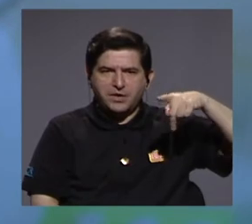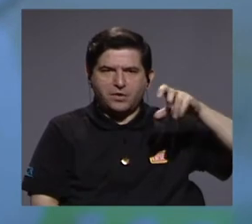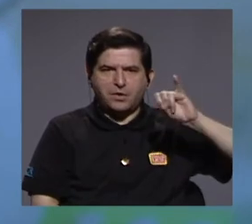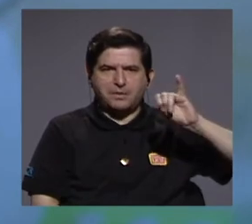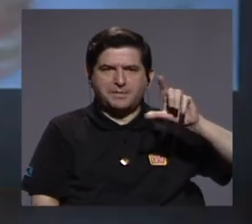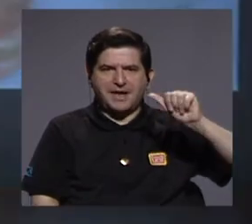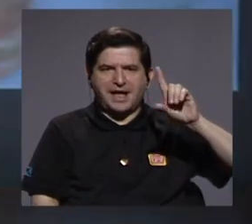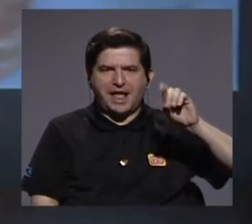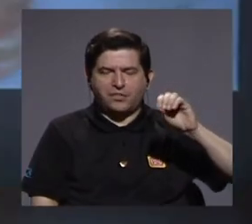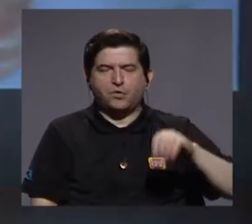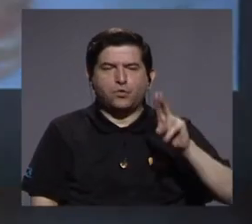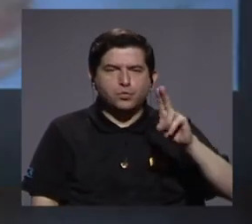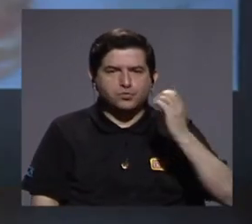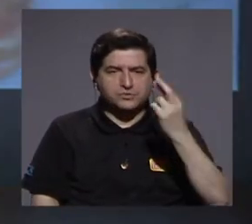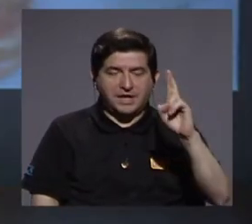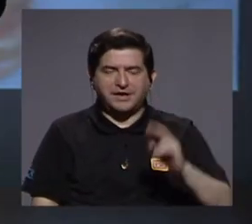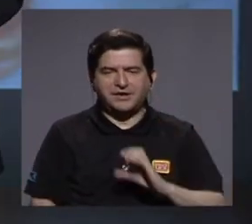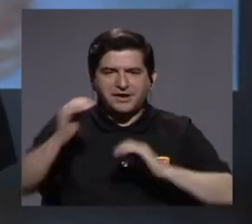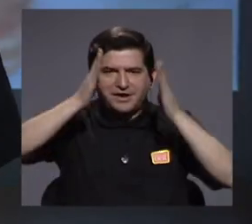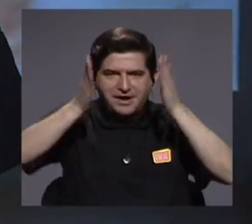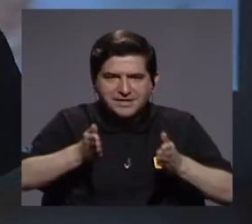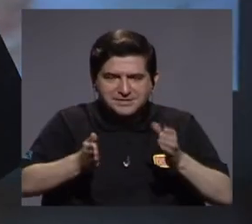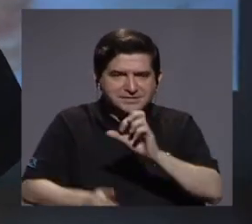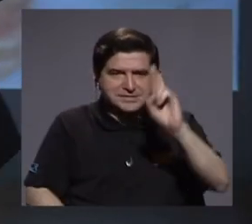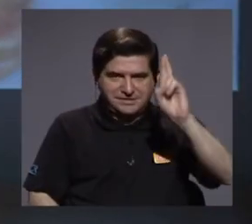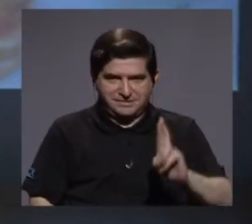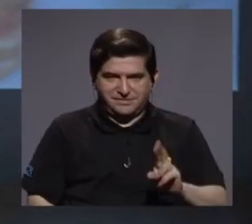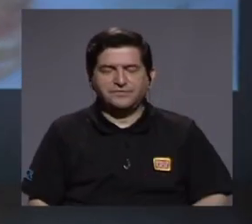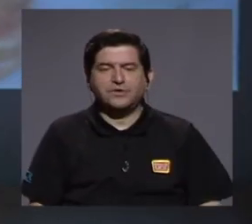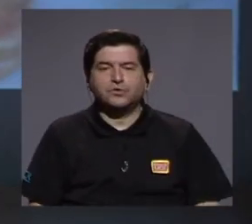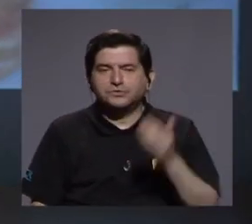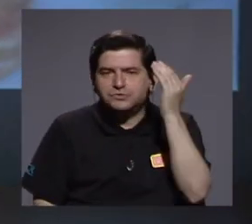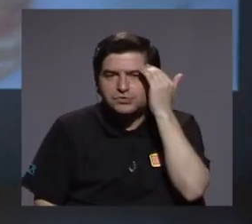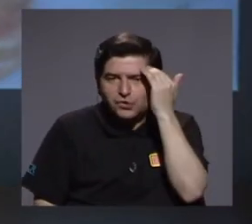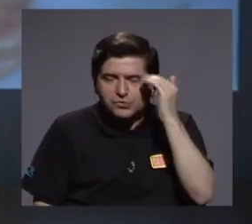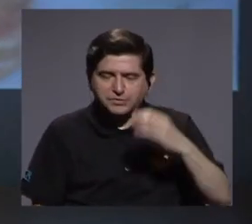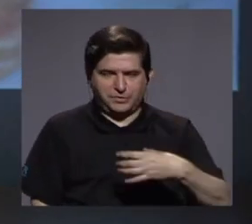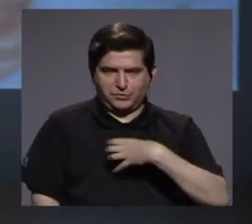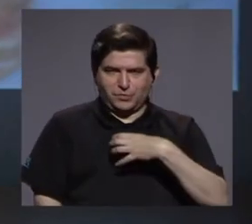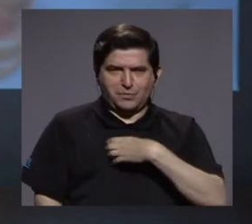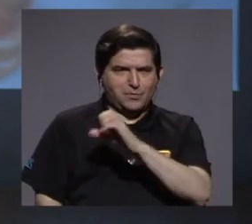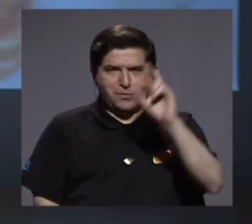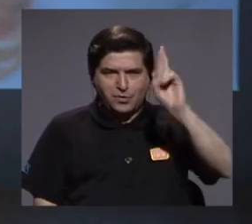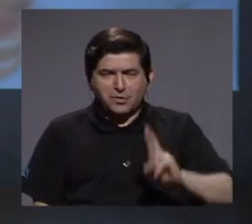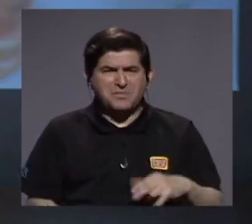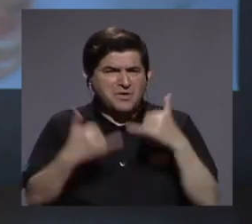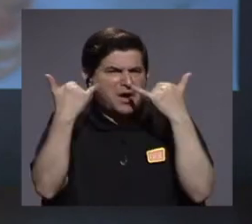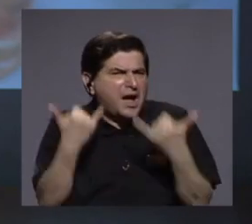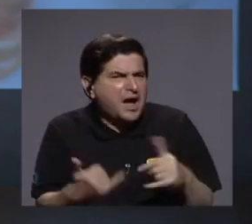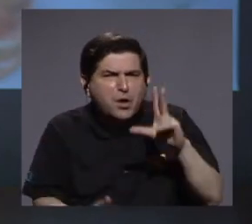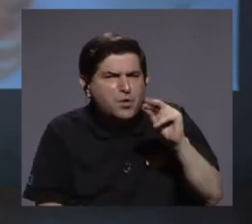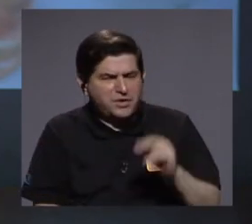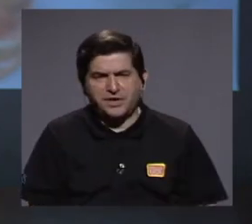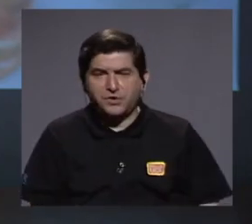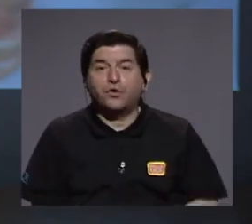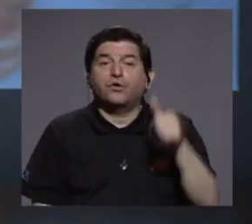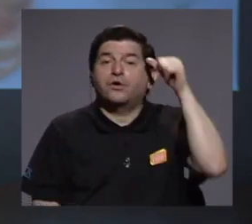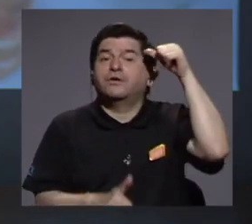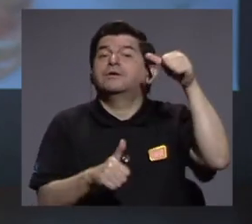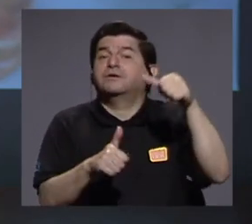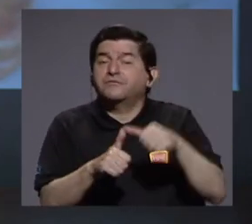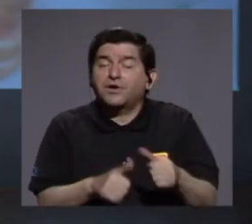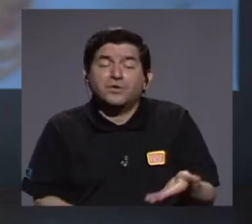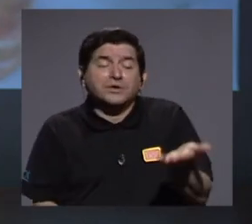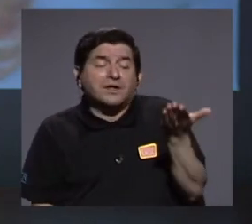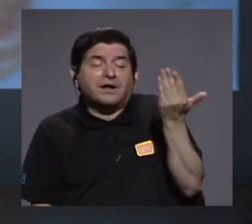Rica como con científicos costarricenses, con conocimiento costarricense y no desde ahora, porque es algo que debe reconocerse